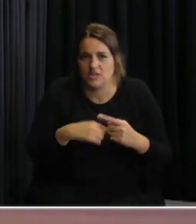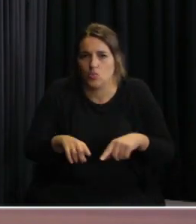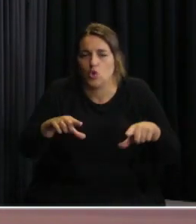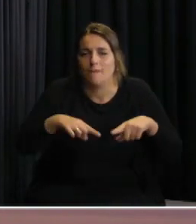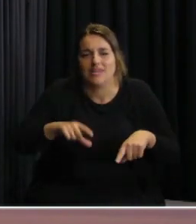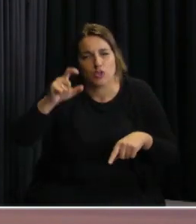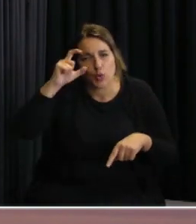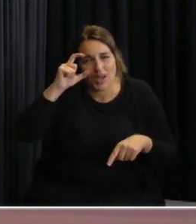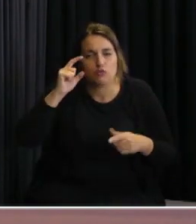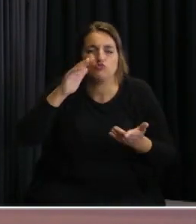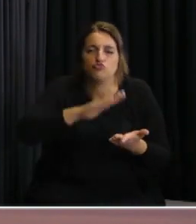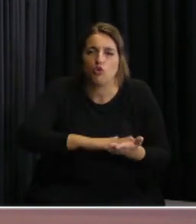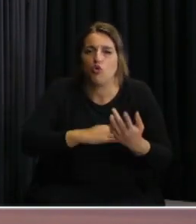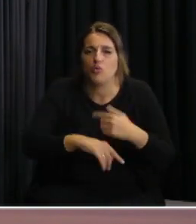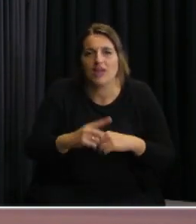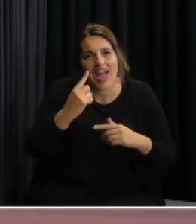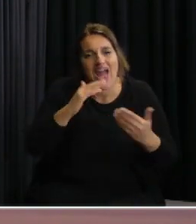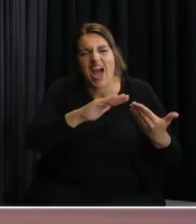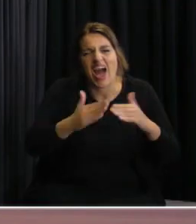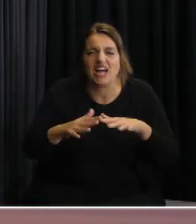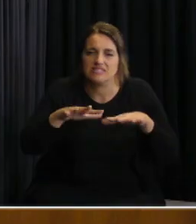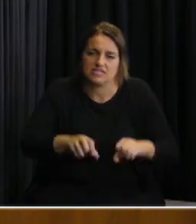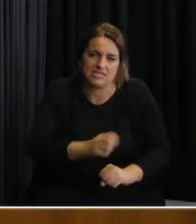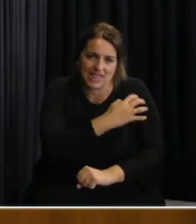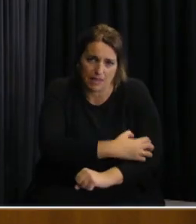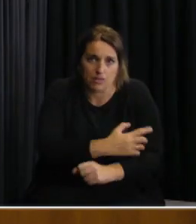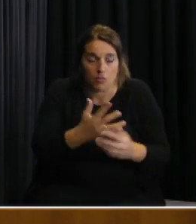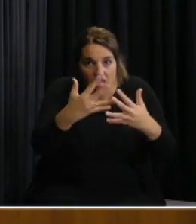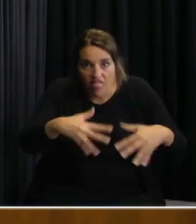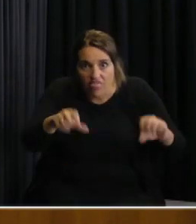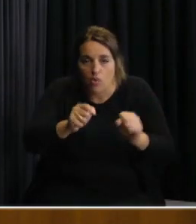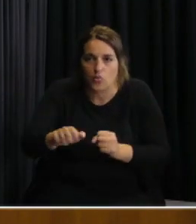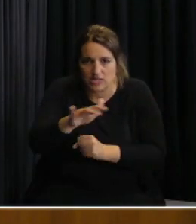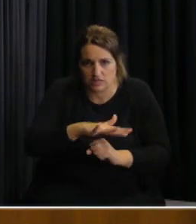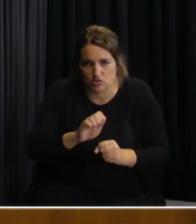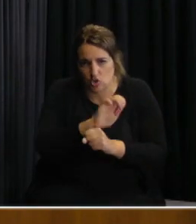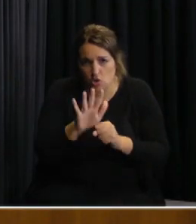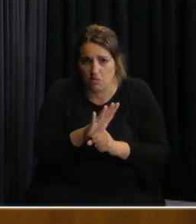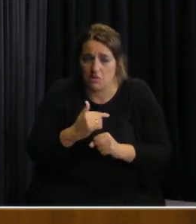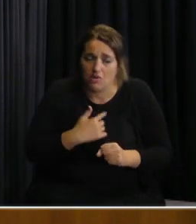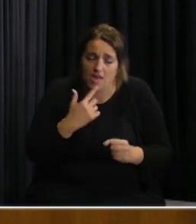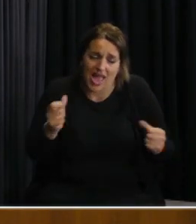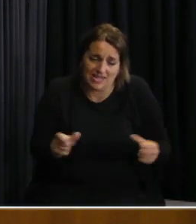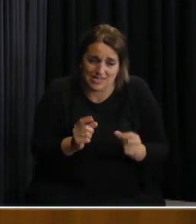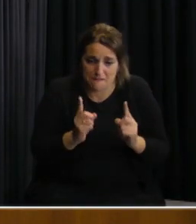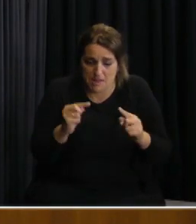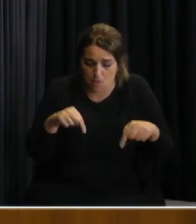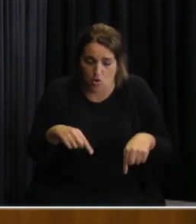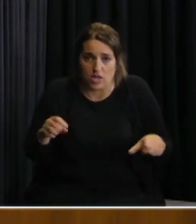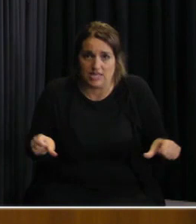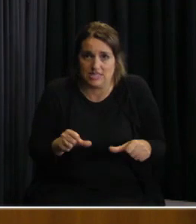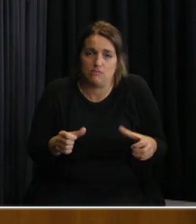Ministro Bartol referidas a los asentamientos en donde se puedan detectar casos y hacer como hicimos en el día de hoy en